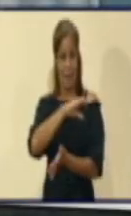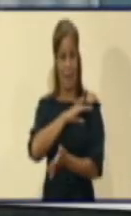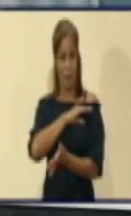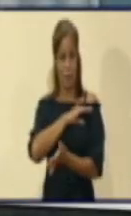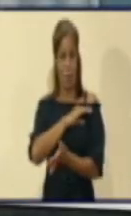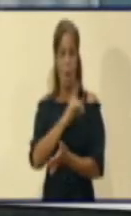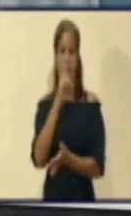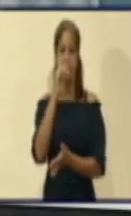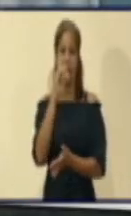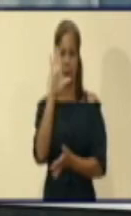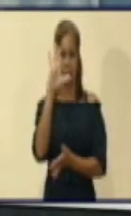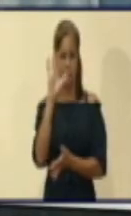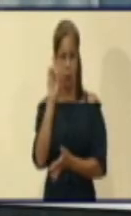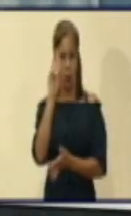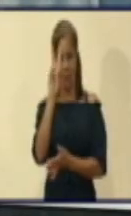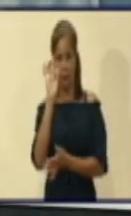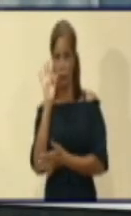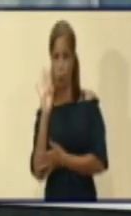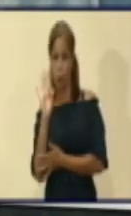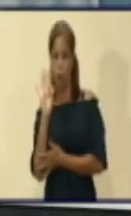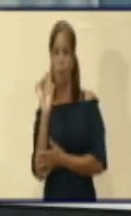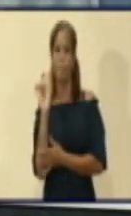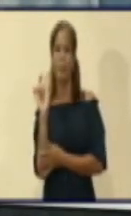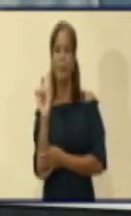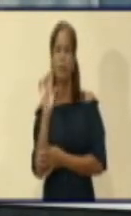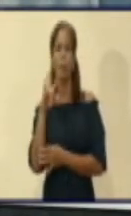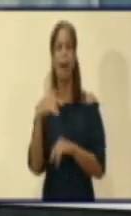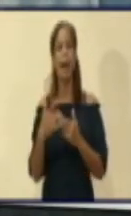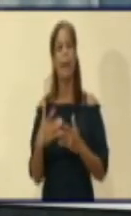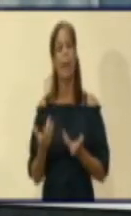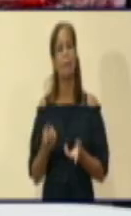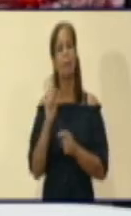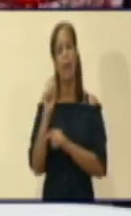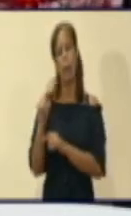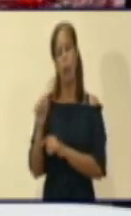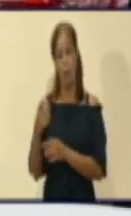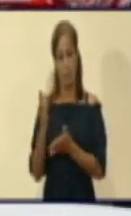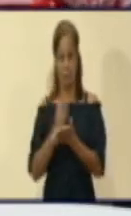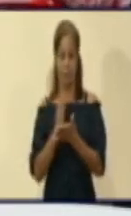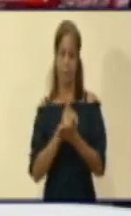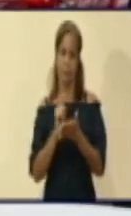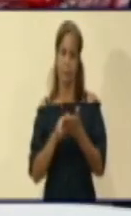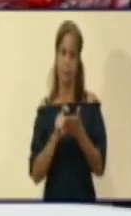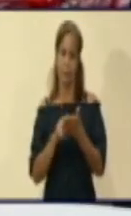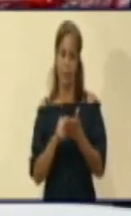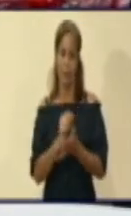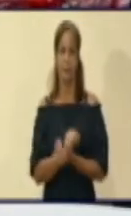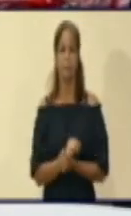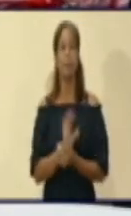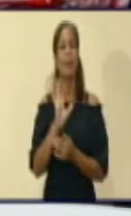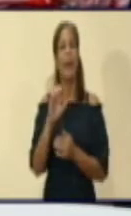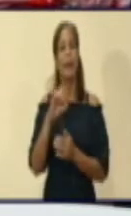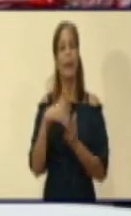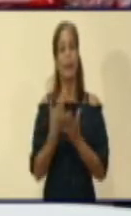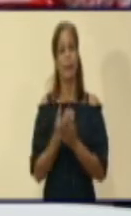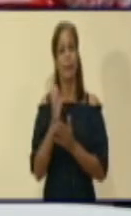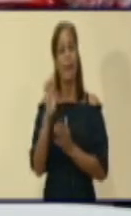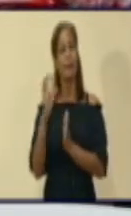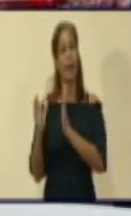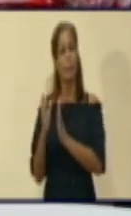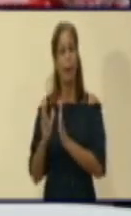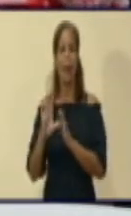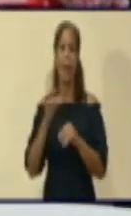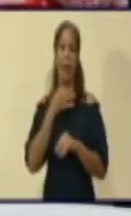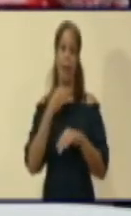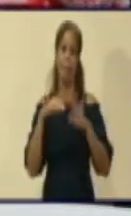costo al presupuesto de la entidad estatal o en el caso del empresarial, con cada uno de sus recursos. Durante esta etapa los trámites de los órganos de justicia